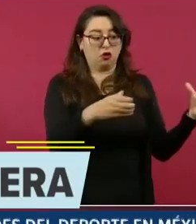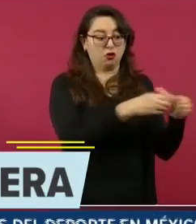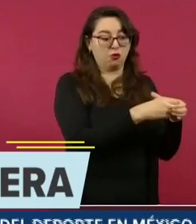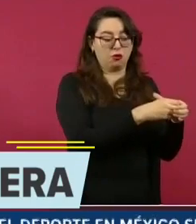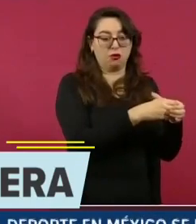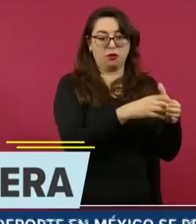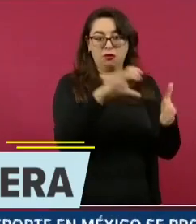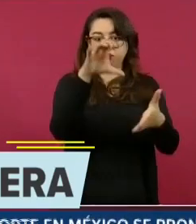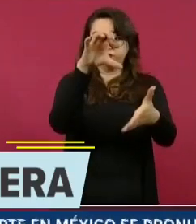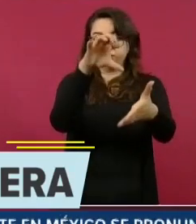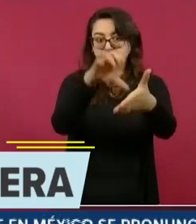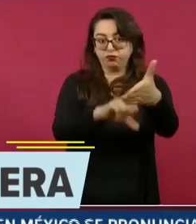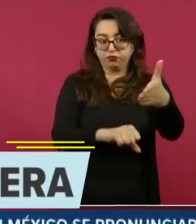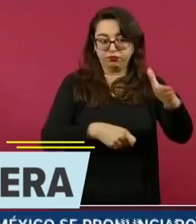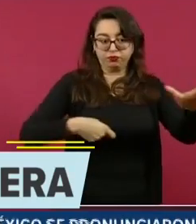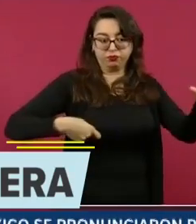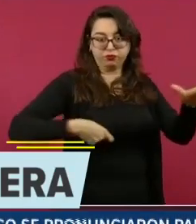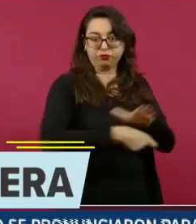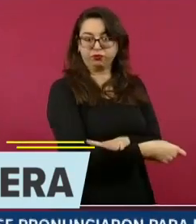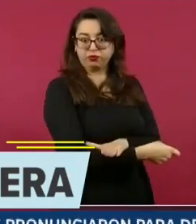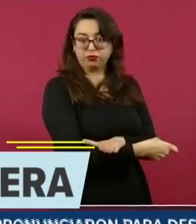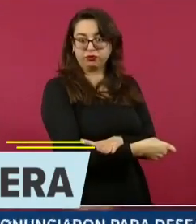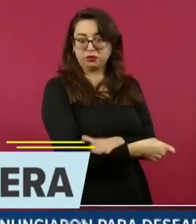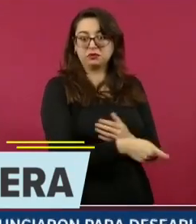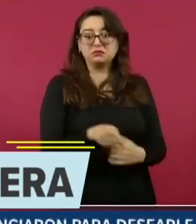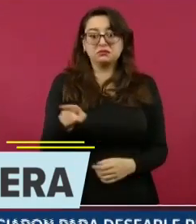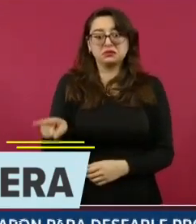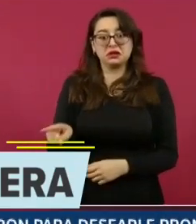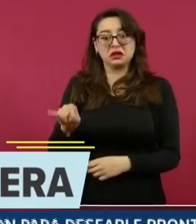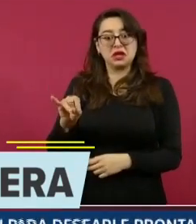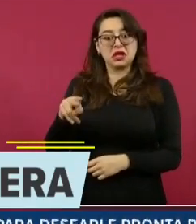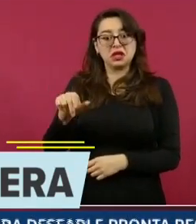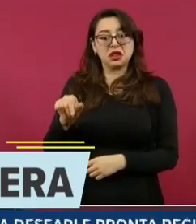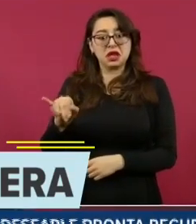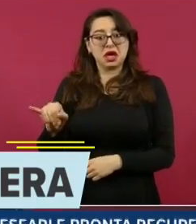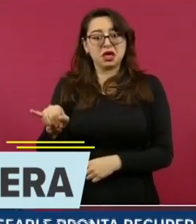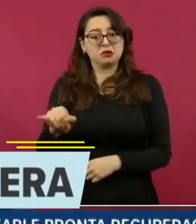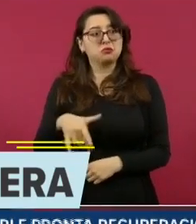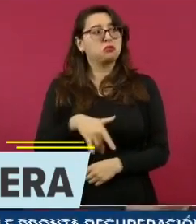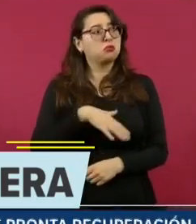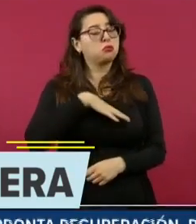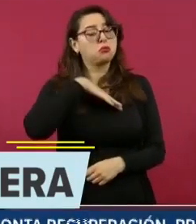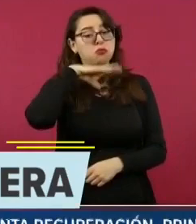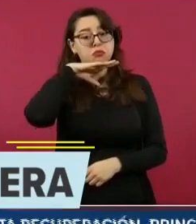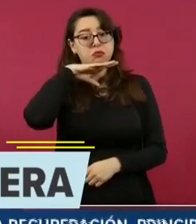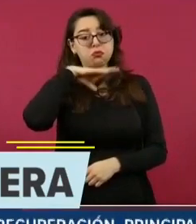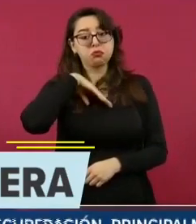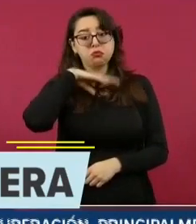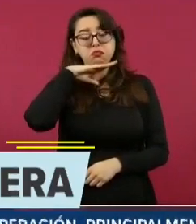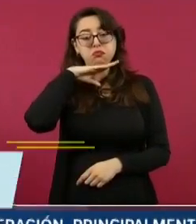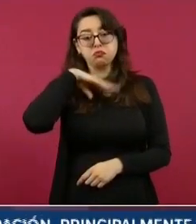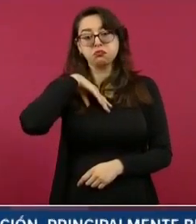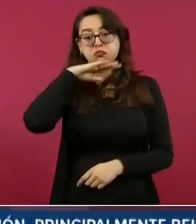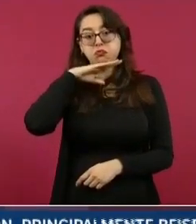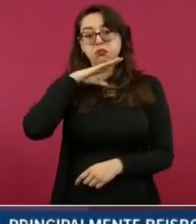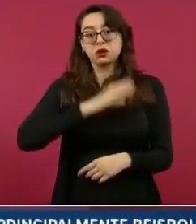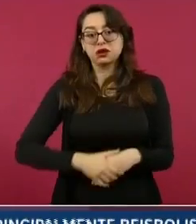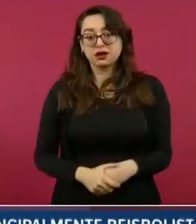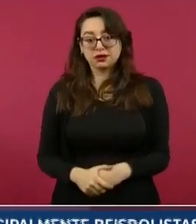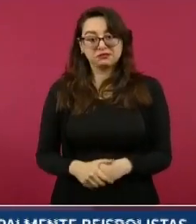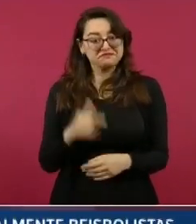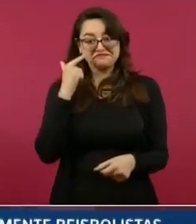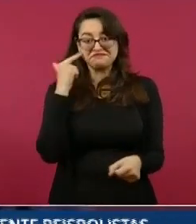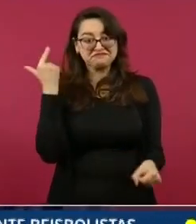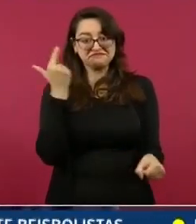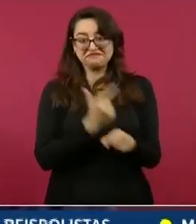al privatizar los reclusorios cobraban cinco